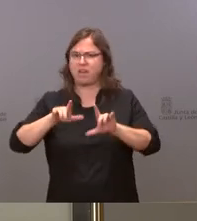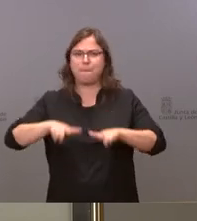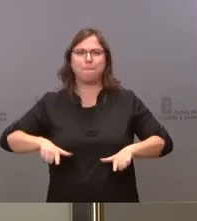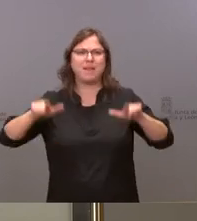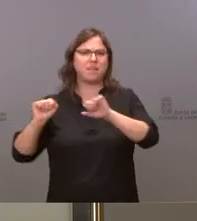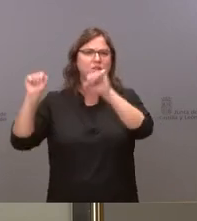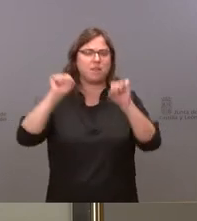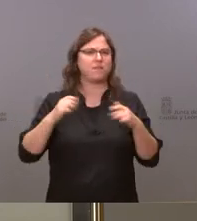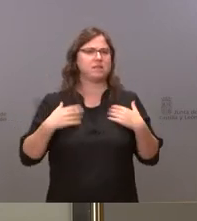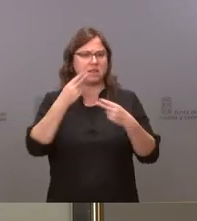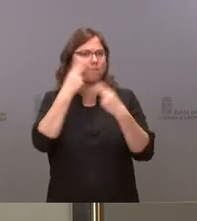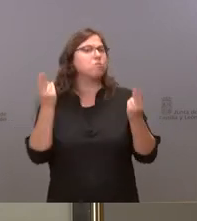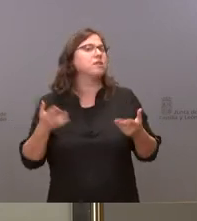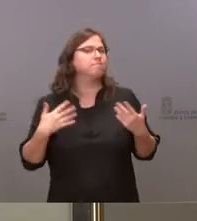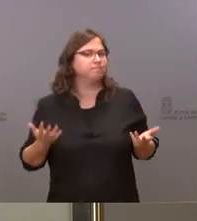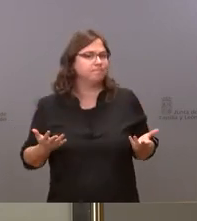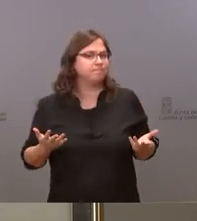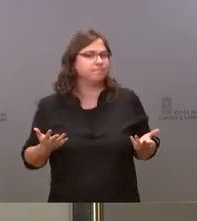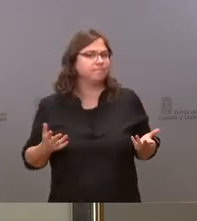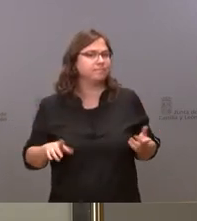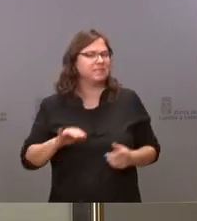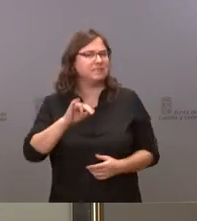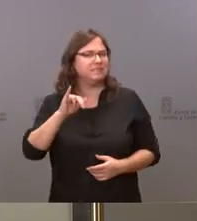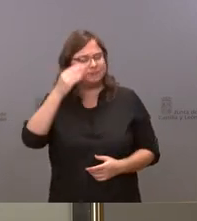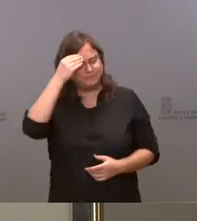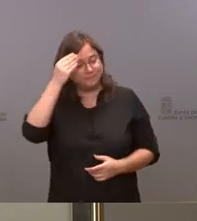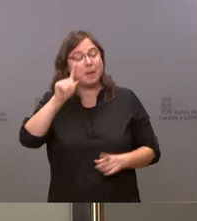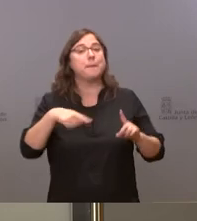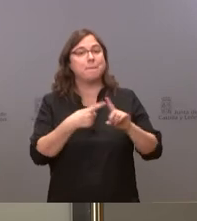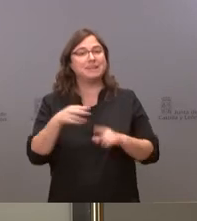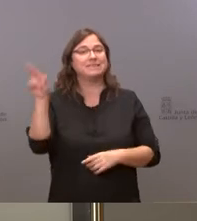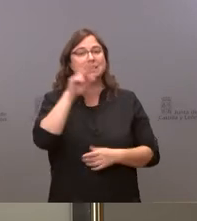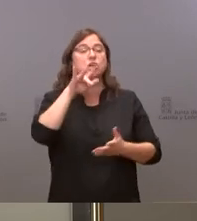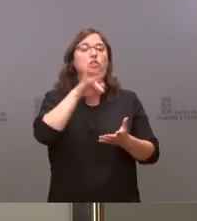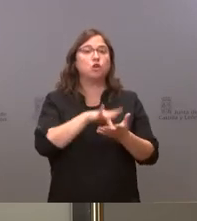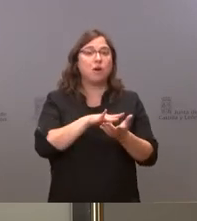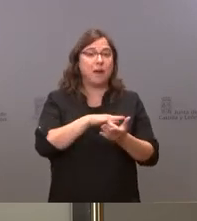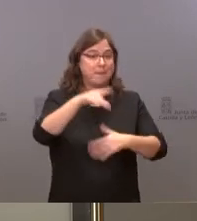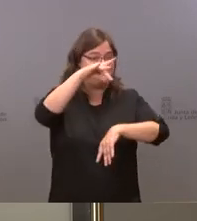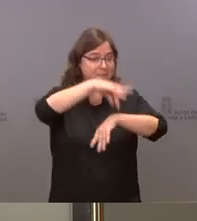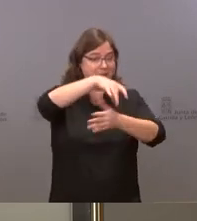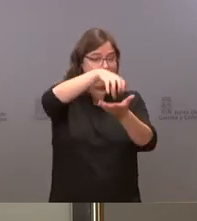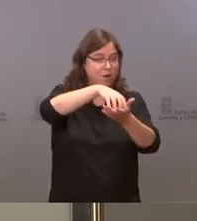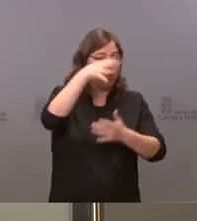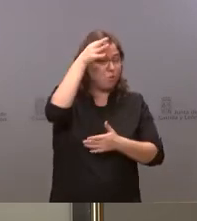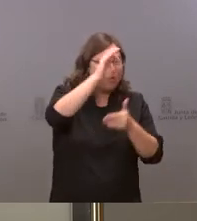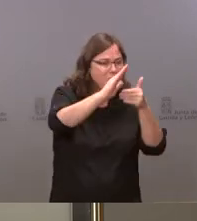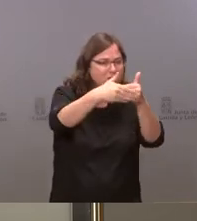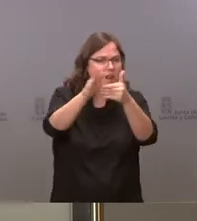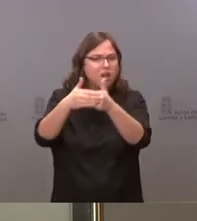insisten también en que hay consultorios rurales que no se han abierto